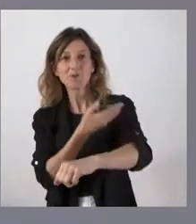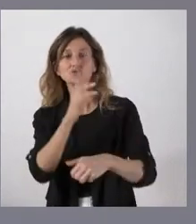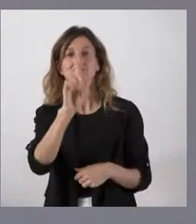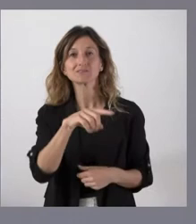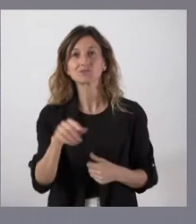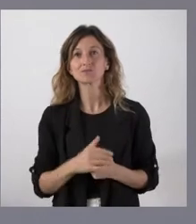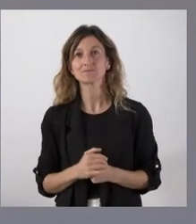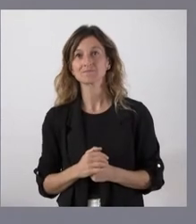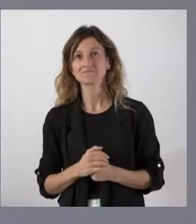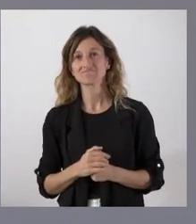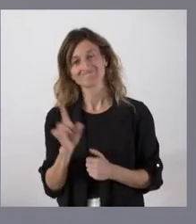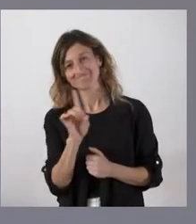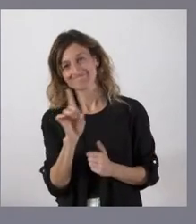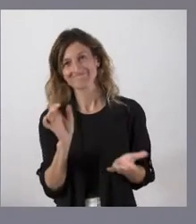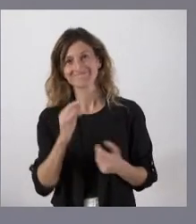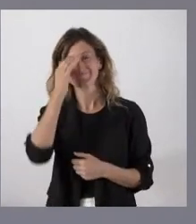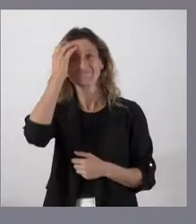no aparece. Ese no es problema.